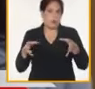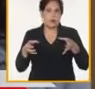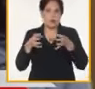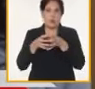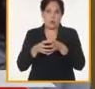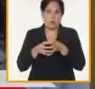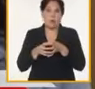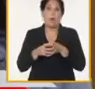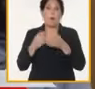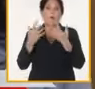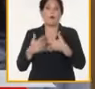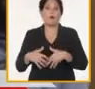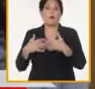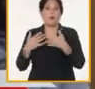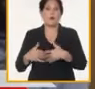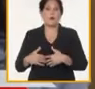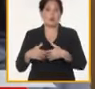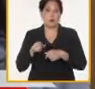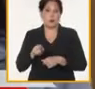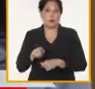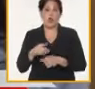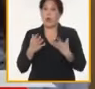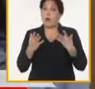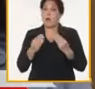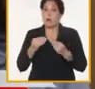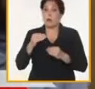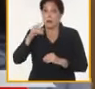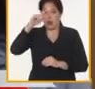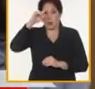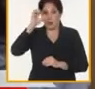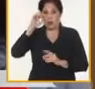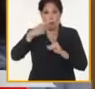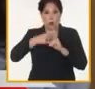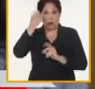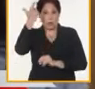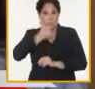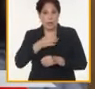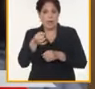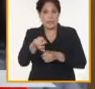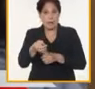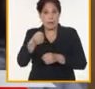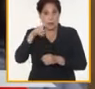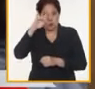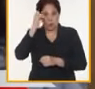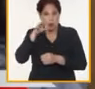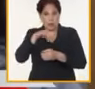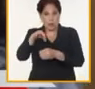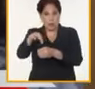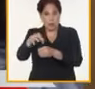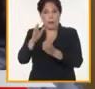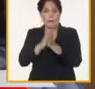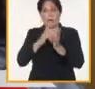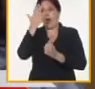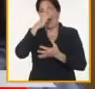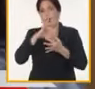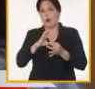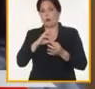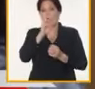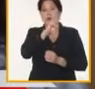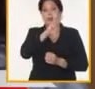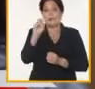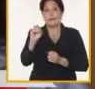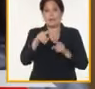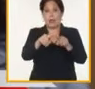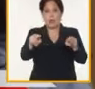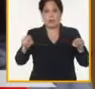producir la cantidad de soya, o de semilla de soya, para sembrar en agosto 300 hectáreas de